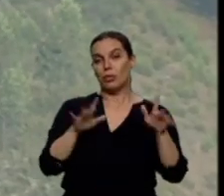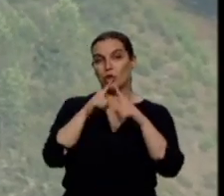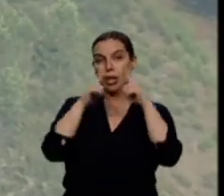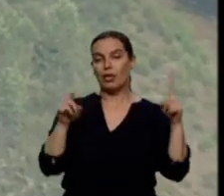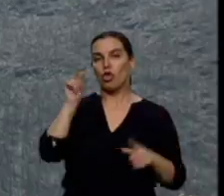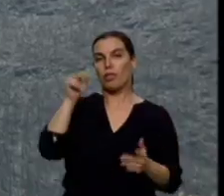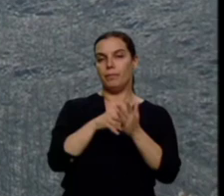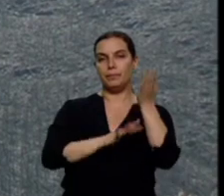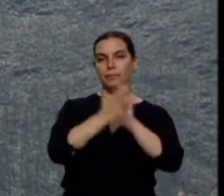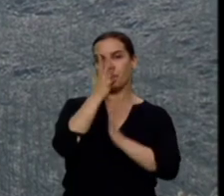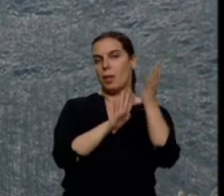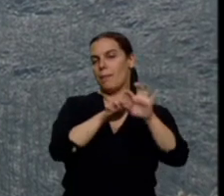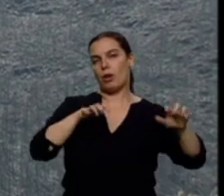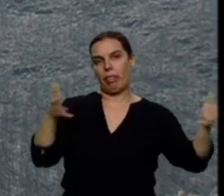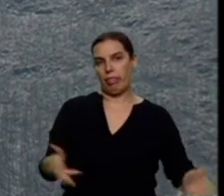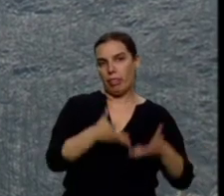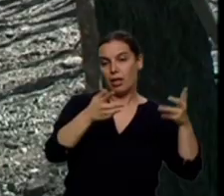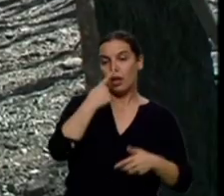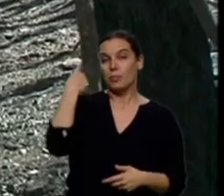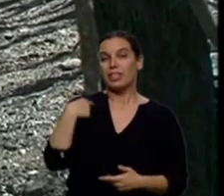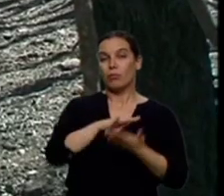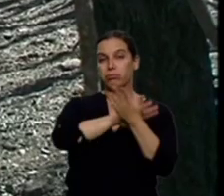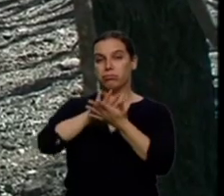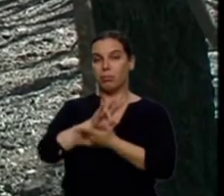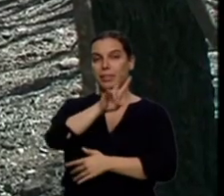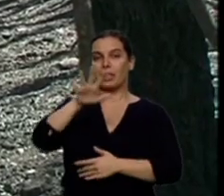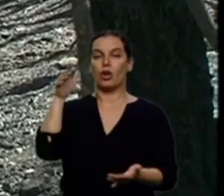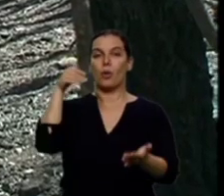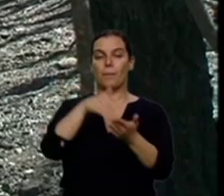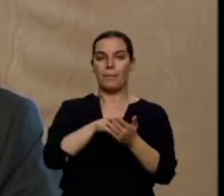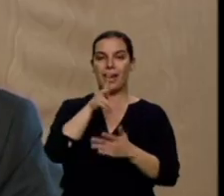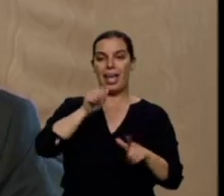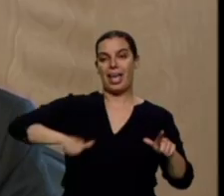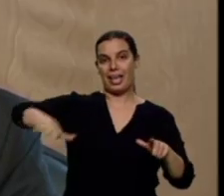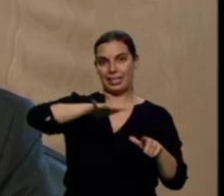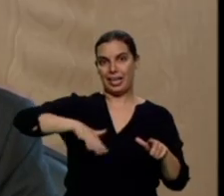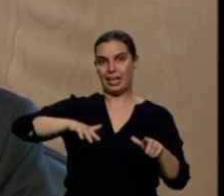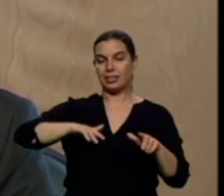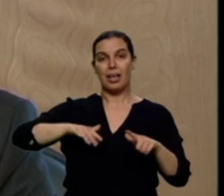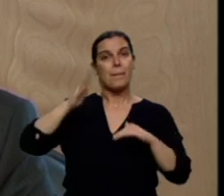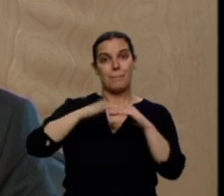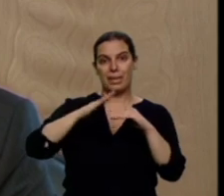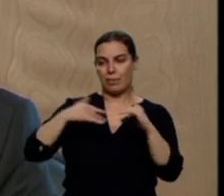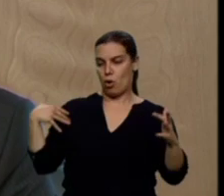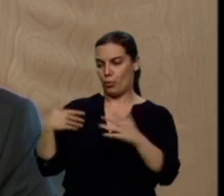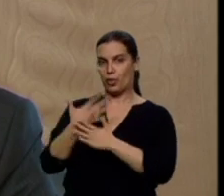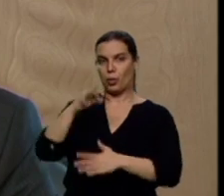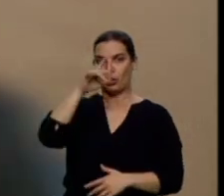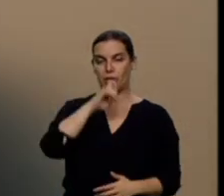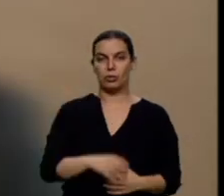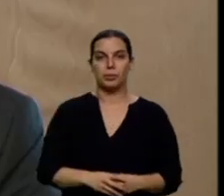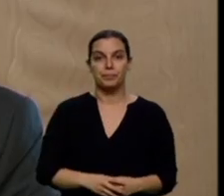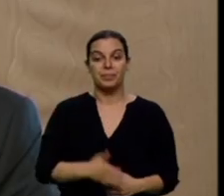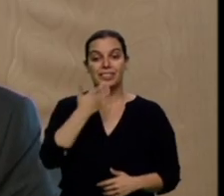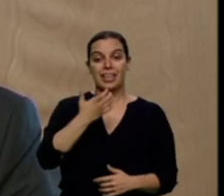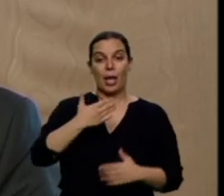pequeños. El año pasado ardieron 25.000 hectáreas, la menor superficie en 50 años. Cuanto más usemos el monte, cuanto más partido saquemos del monte,